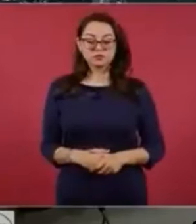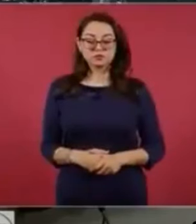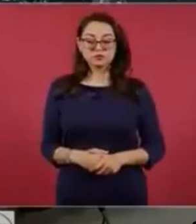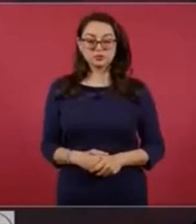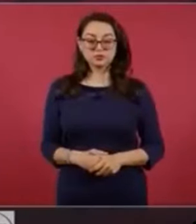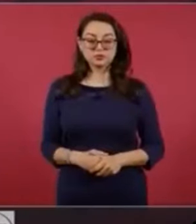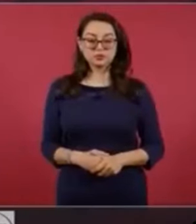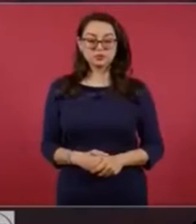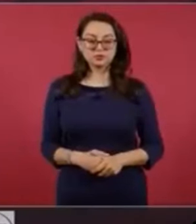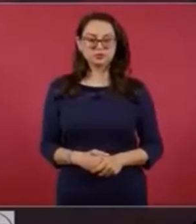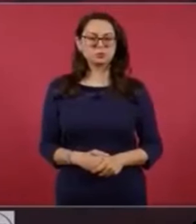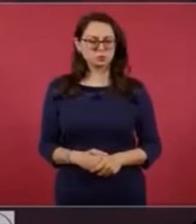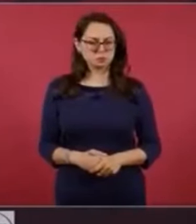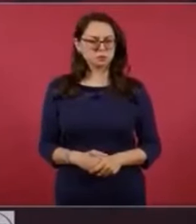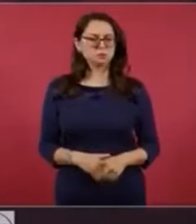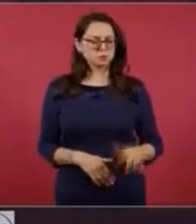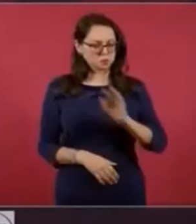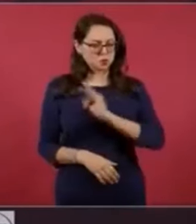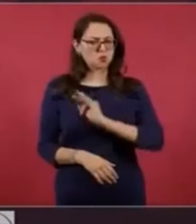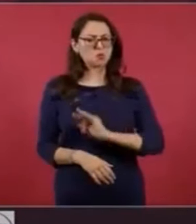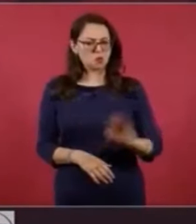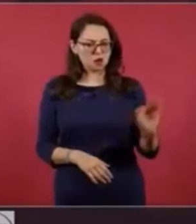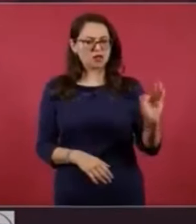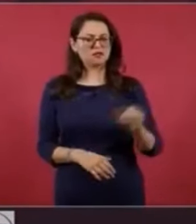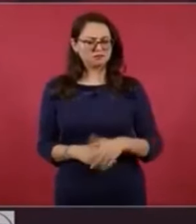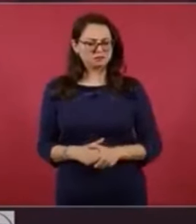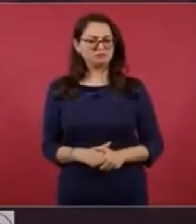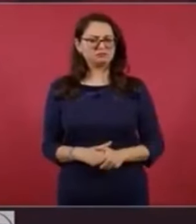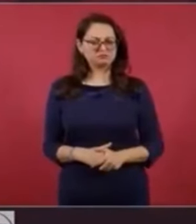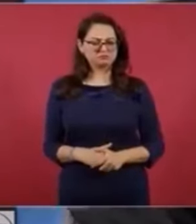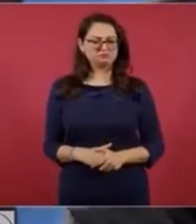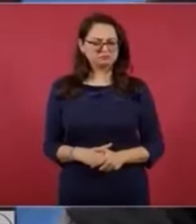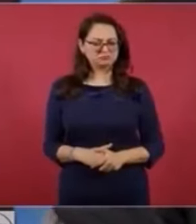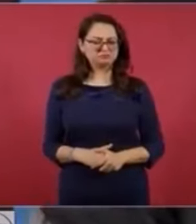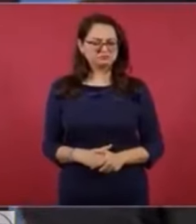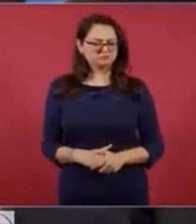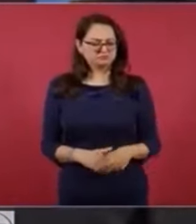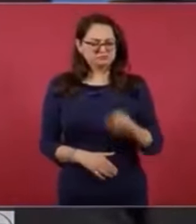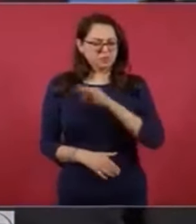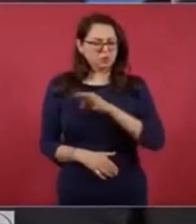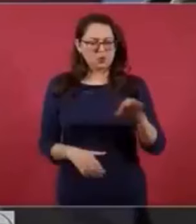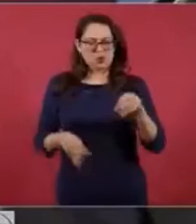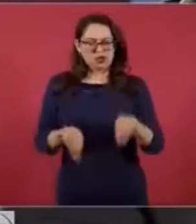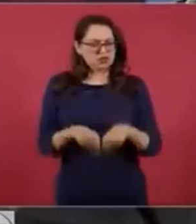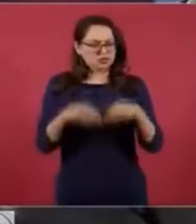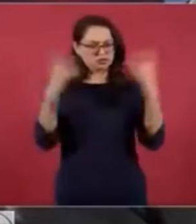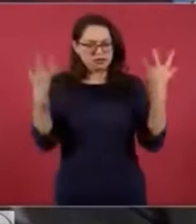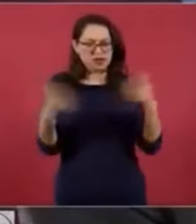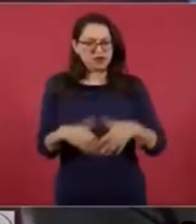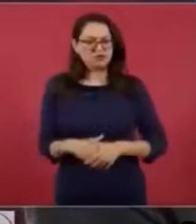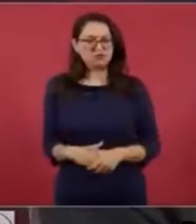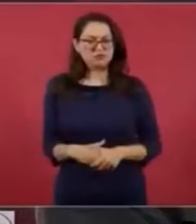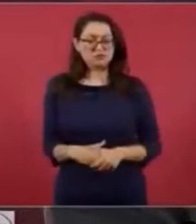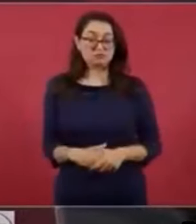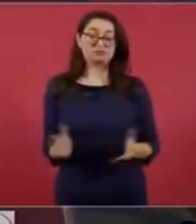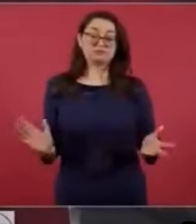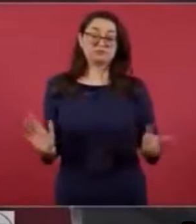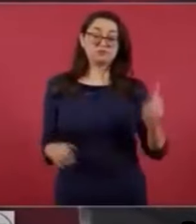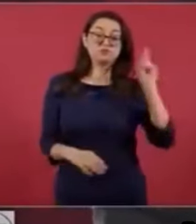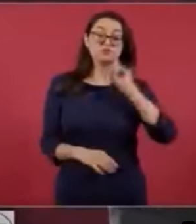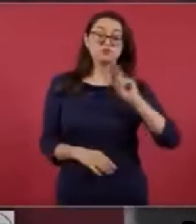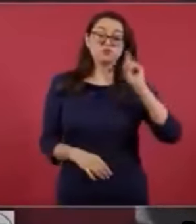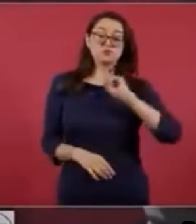Hay posibilidades, cómo no, eso lo va a decidir la